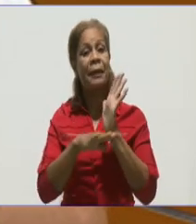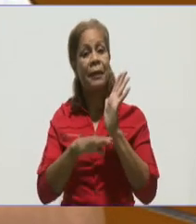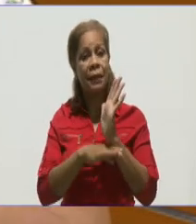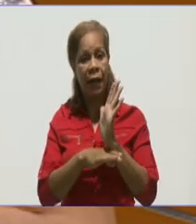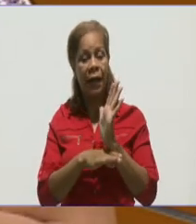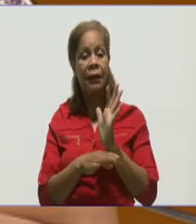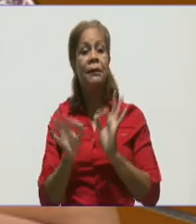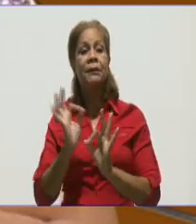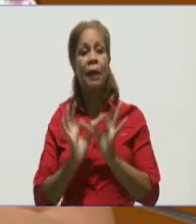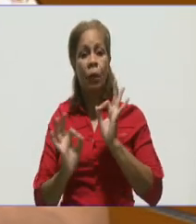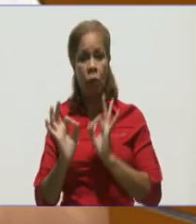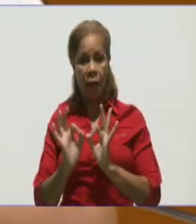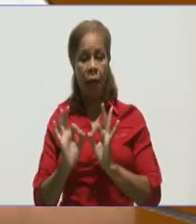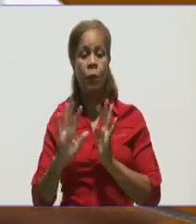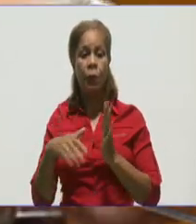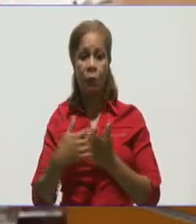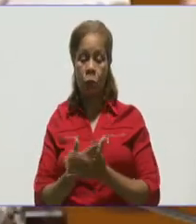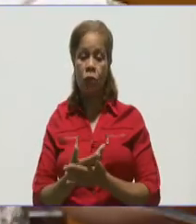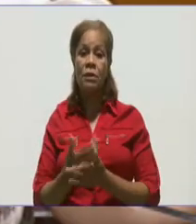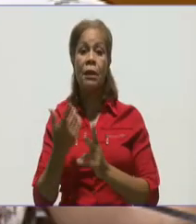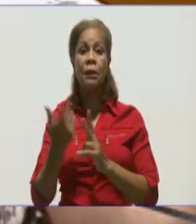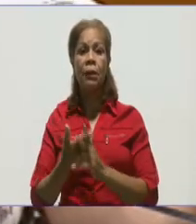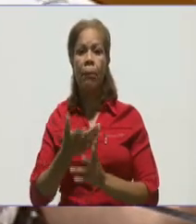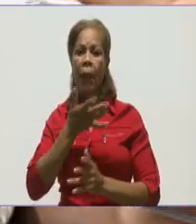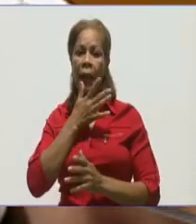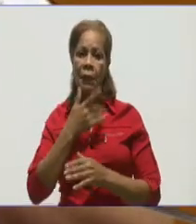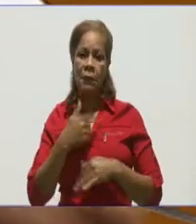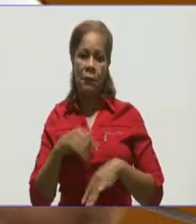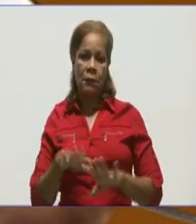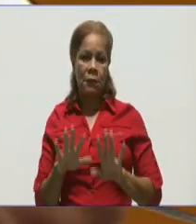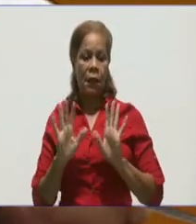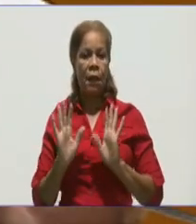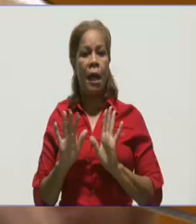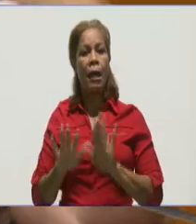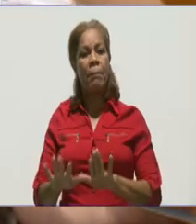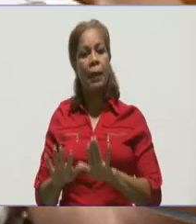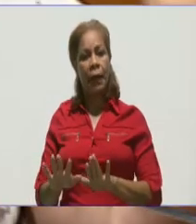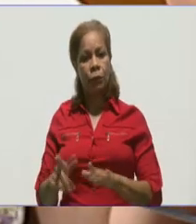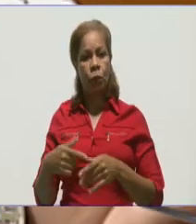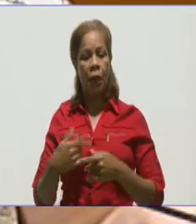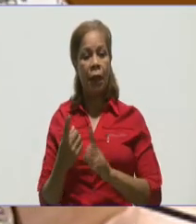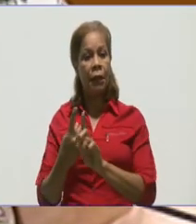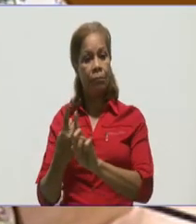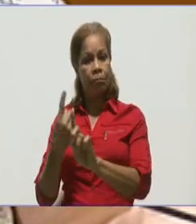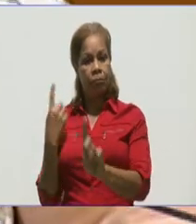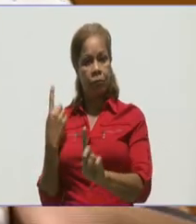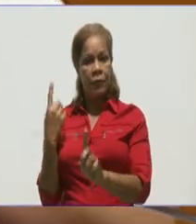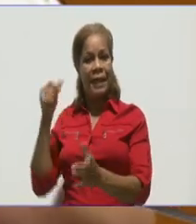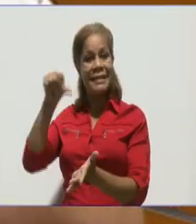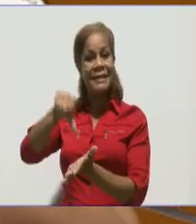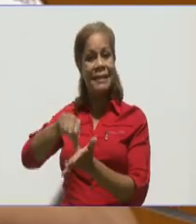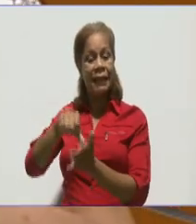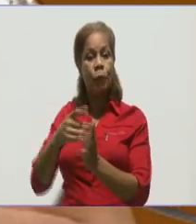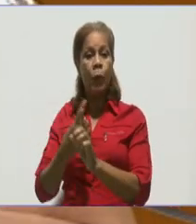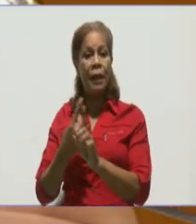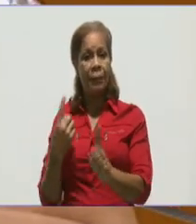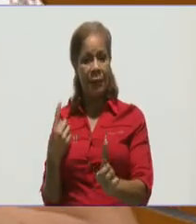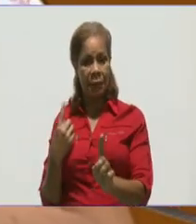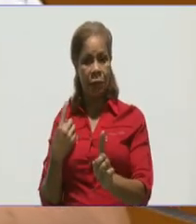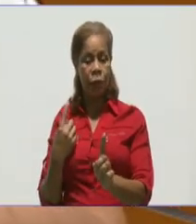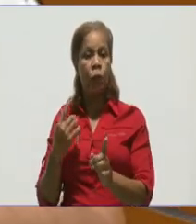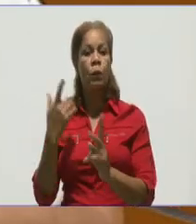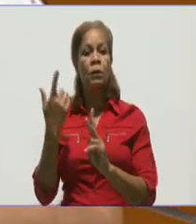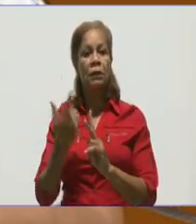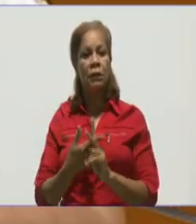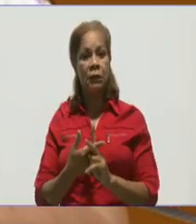Y estamos esperando a que me aíslen, a que el sistema cree las condiciones y me aíslen. Estamos, tenemos